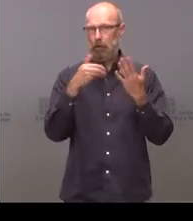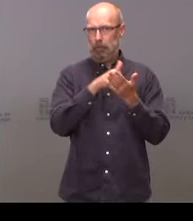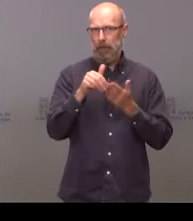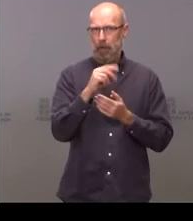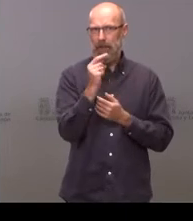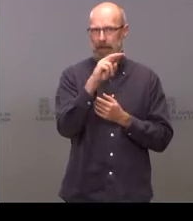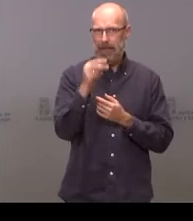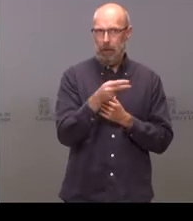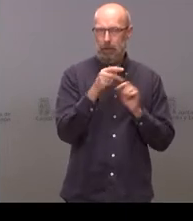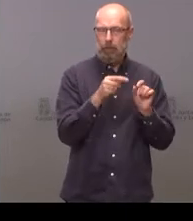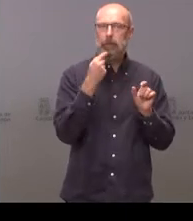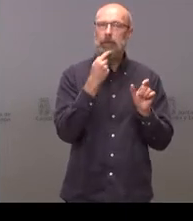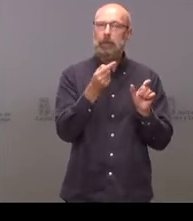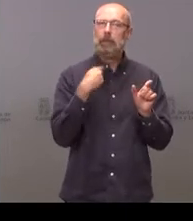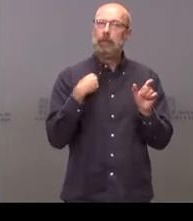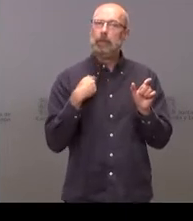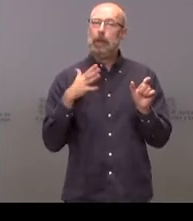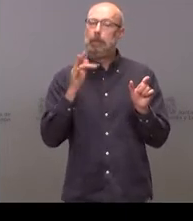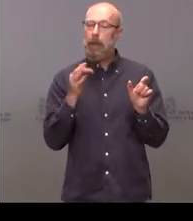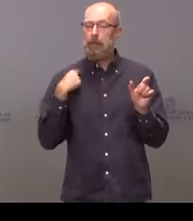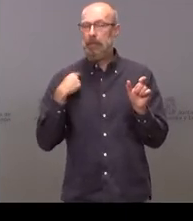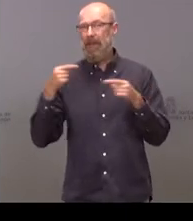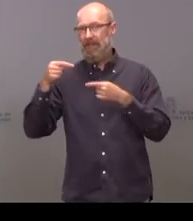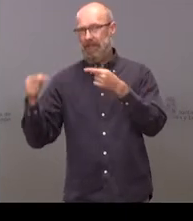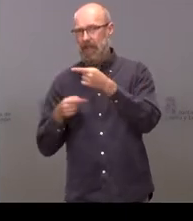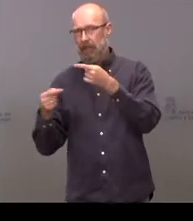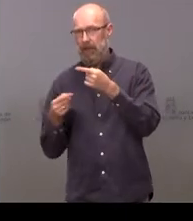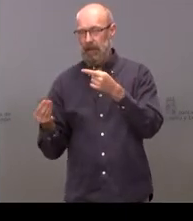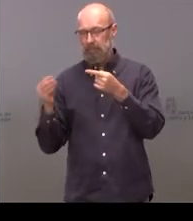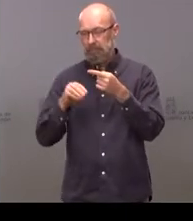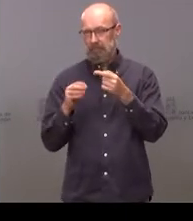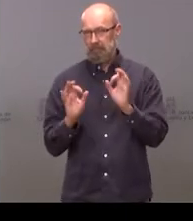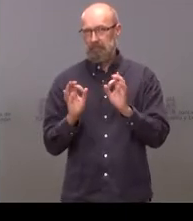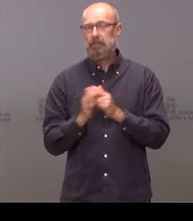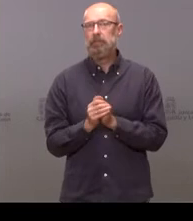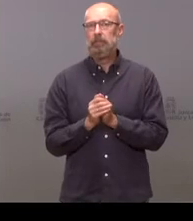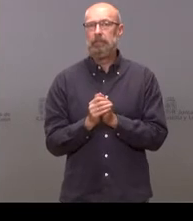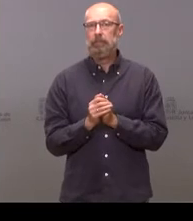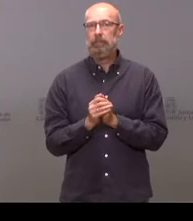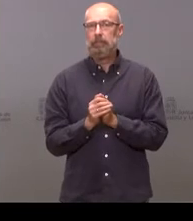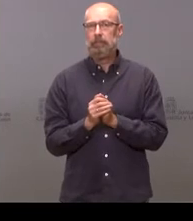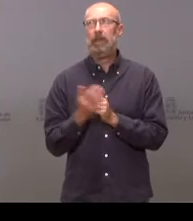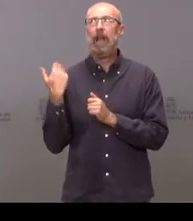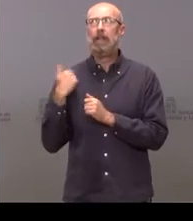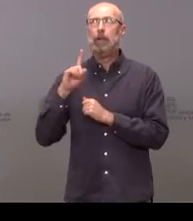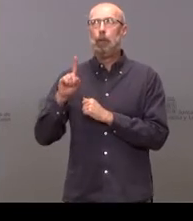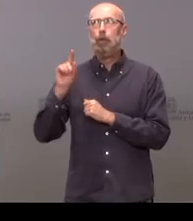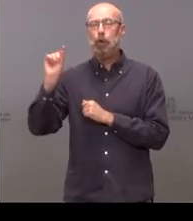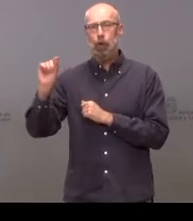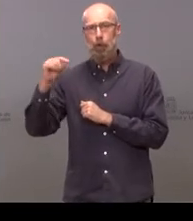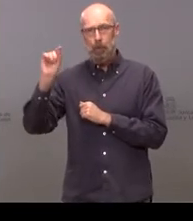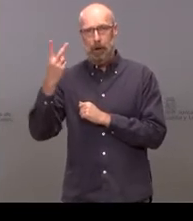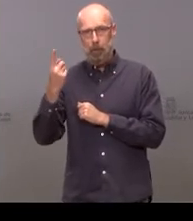previsión del déficit, que en el caso de este ejercicio se reduce prácticamente a la mitad al pasar de 1,1 a 0,6 puntos